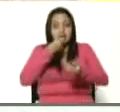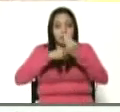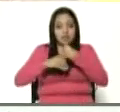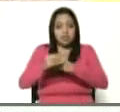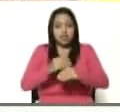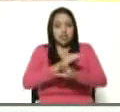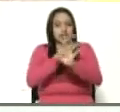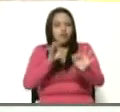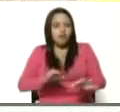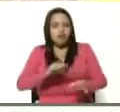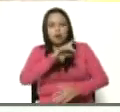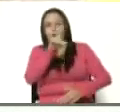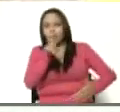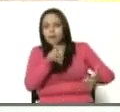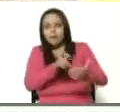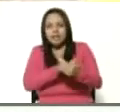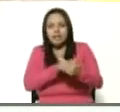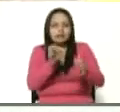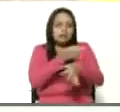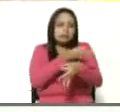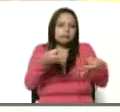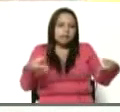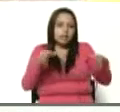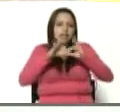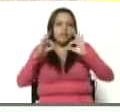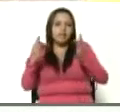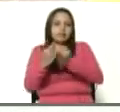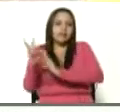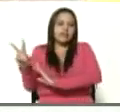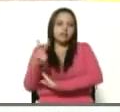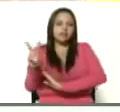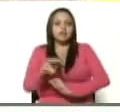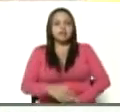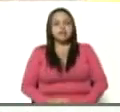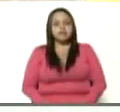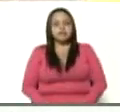de manera amplia y con calidad de la familia venezolana.